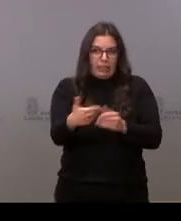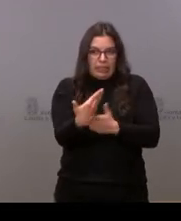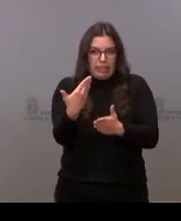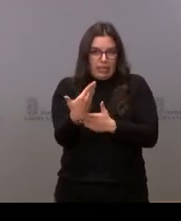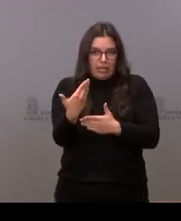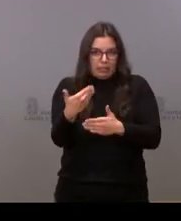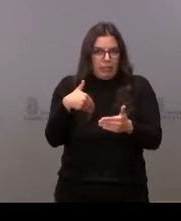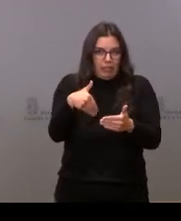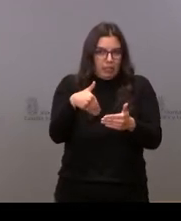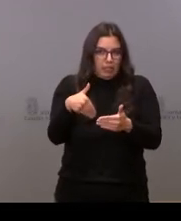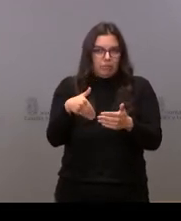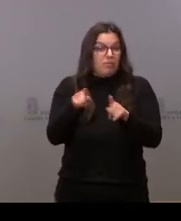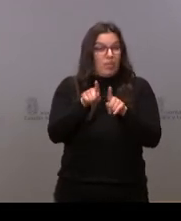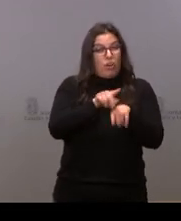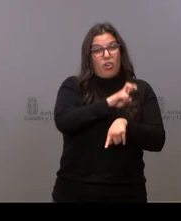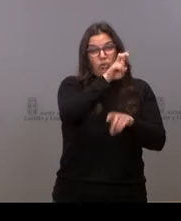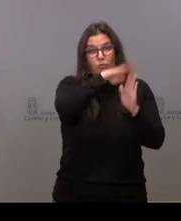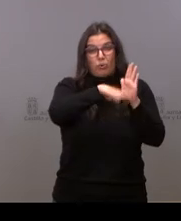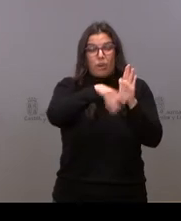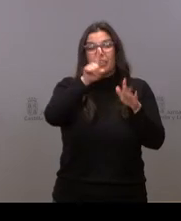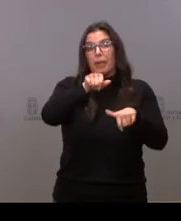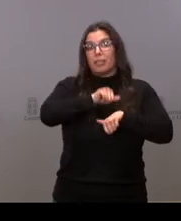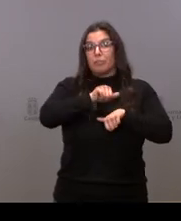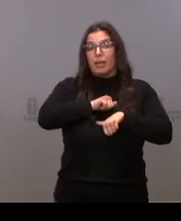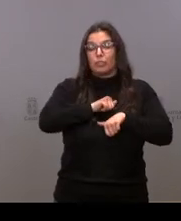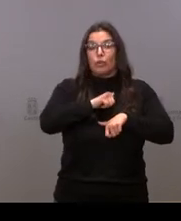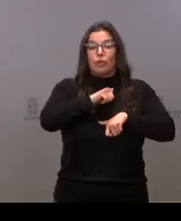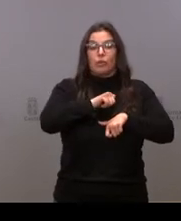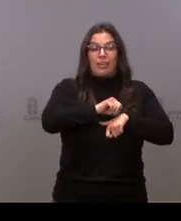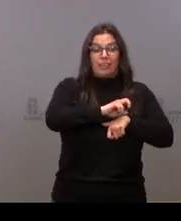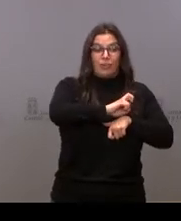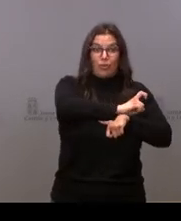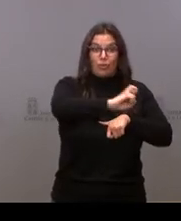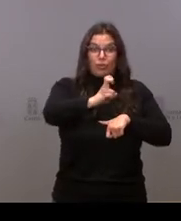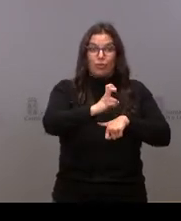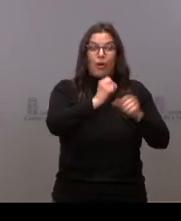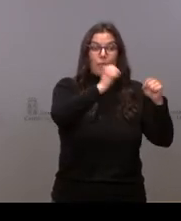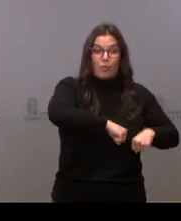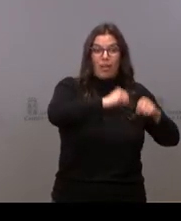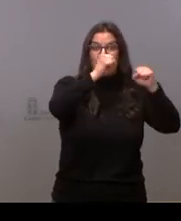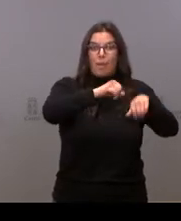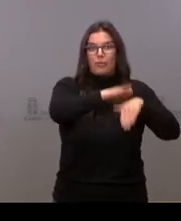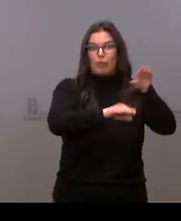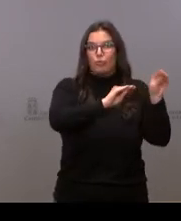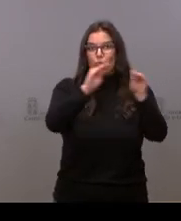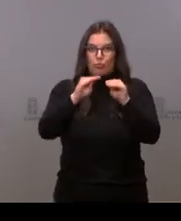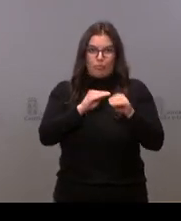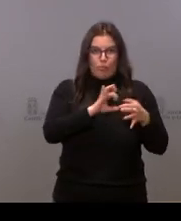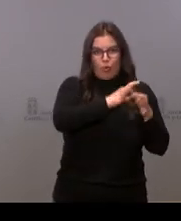ahí, como se han hecho en otros programas, esperando a que las administraciones locales vayan dando también sus pasos de aprobación.